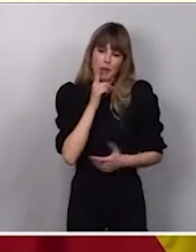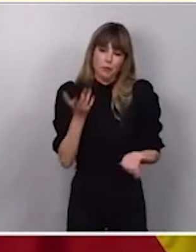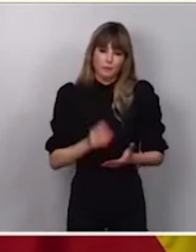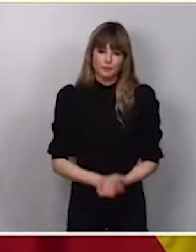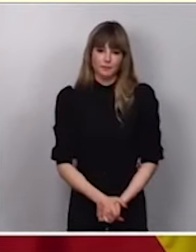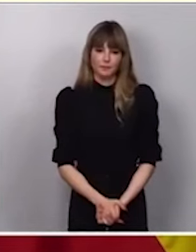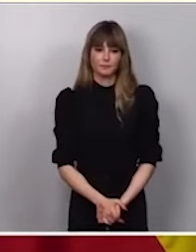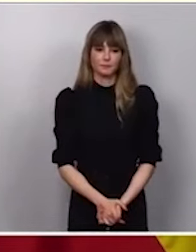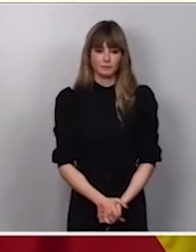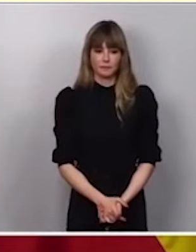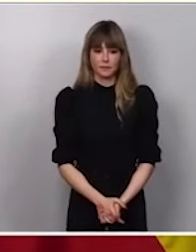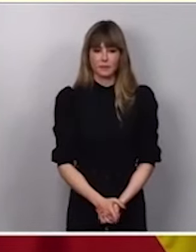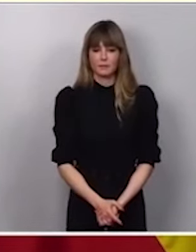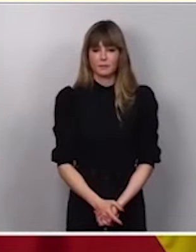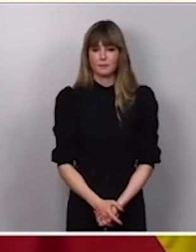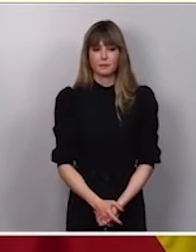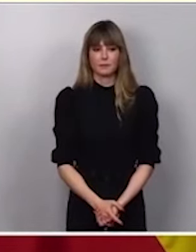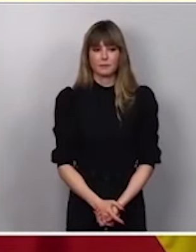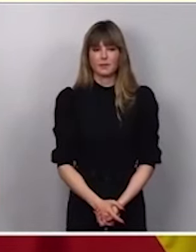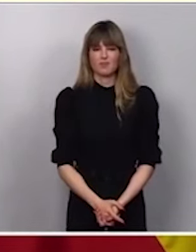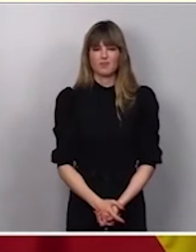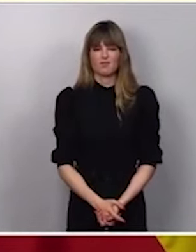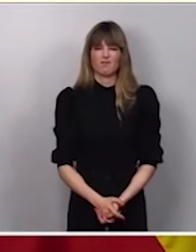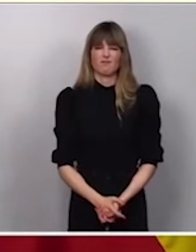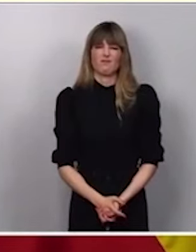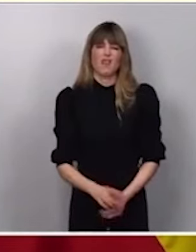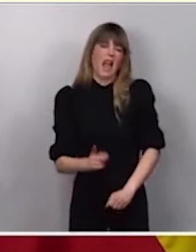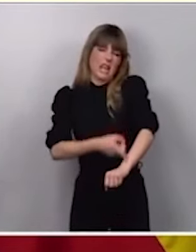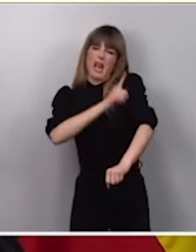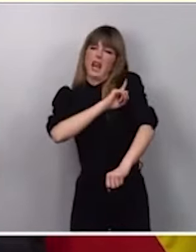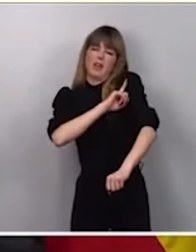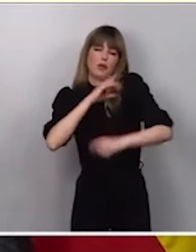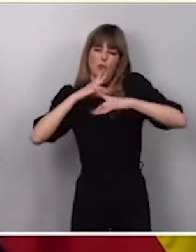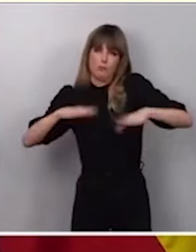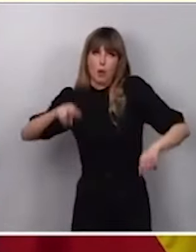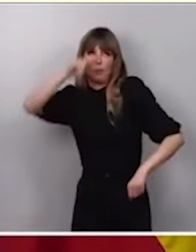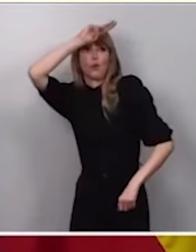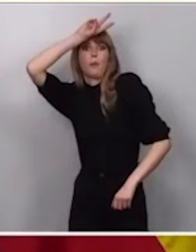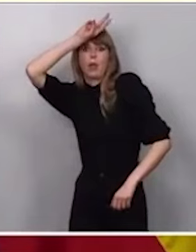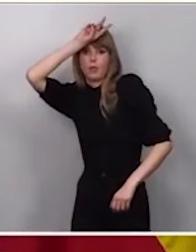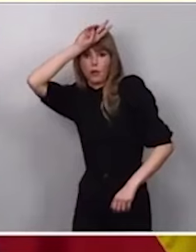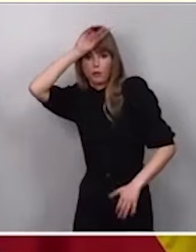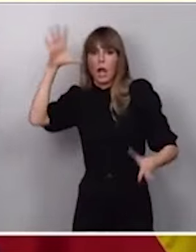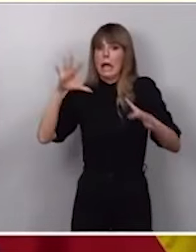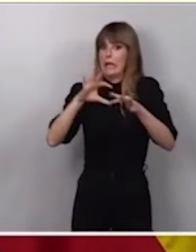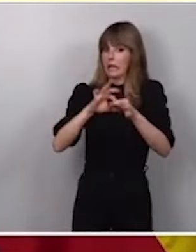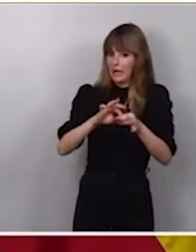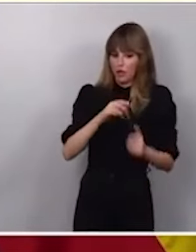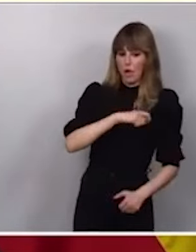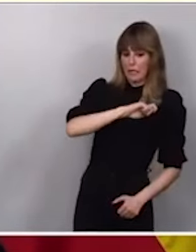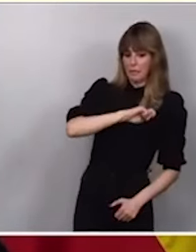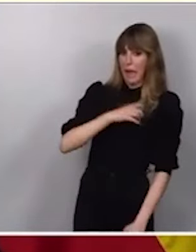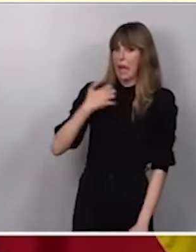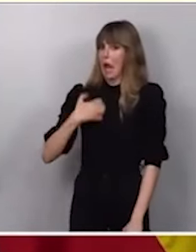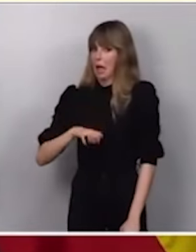En todo caso, creo que se ha sobreactuado muchísimo en este tema. Ha habido una preocupación tremenda por las relaciones entre España y